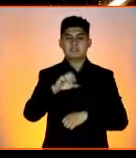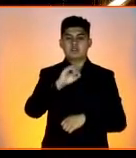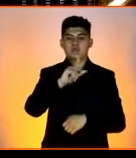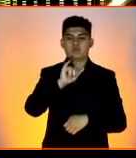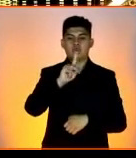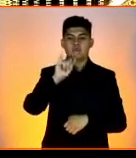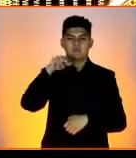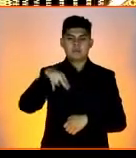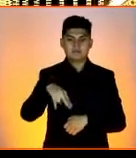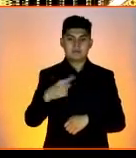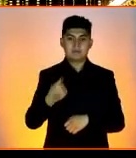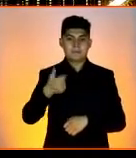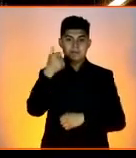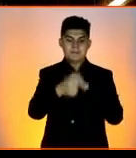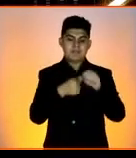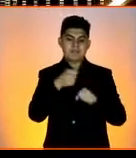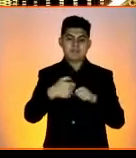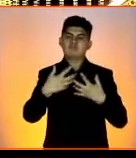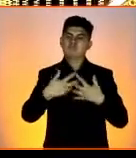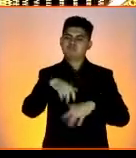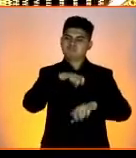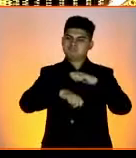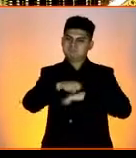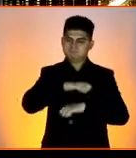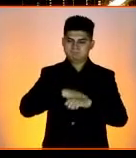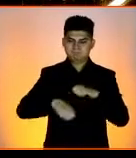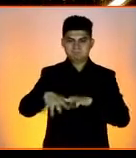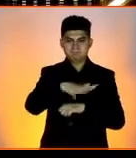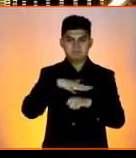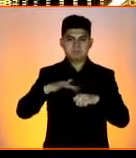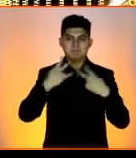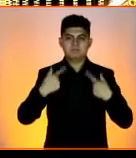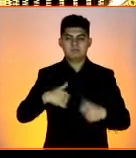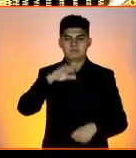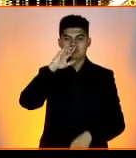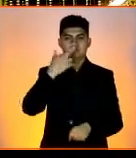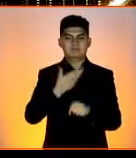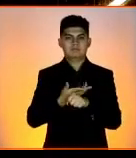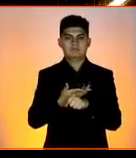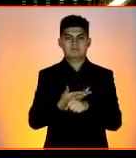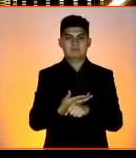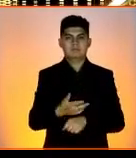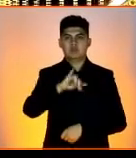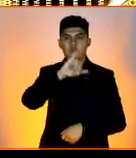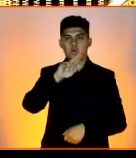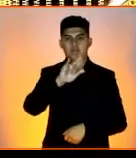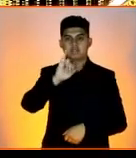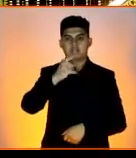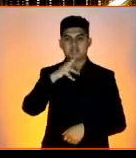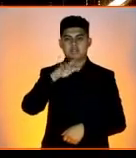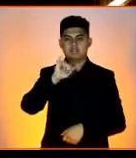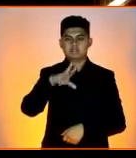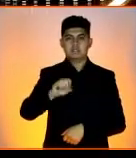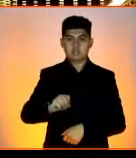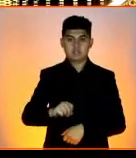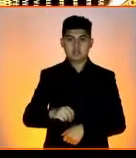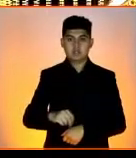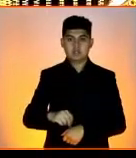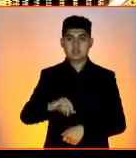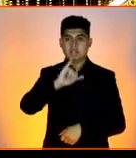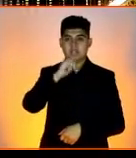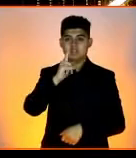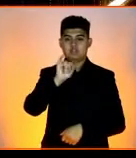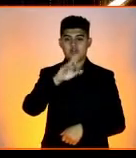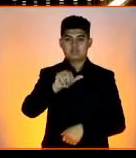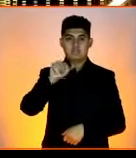y este es nuestro primer año como Empresa Socialmente Responsable. Mi nombre es Juan Ignacio Gallego de la empresa de Industria Saori